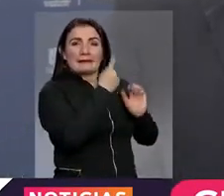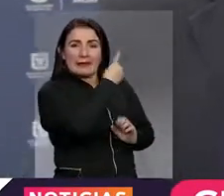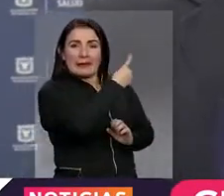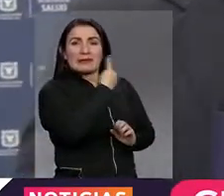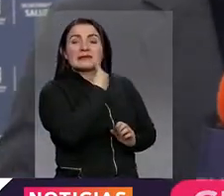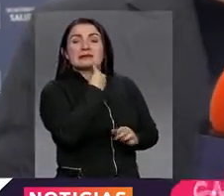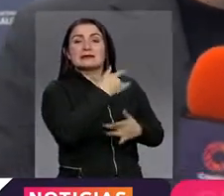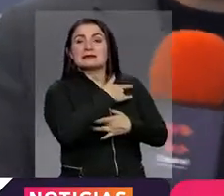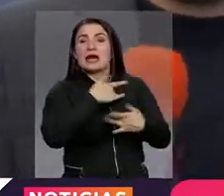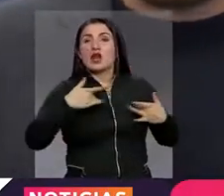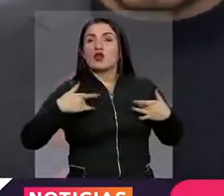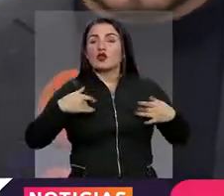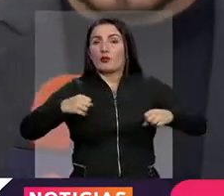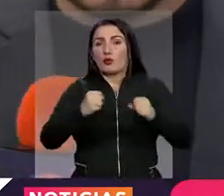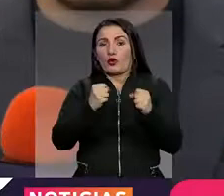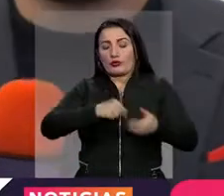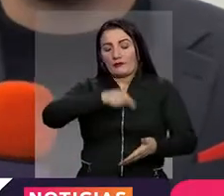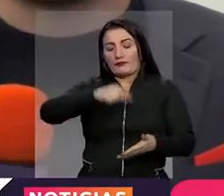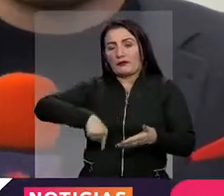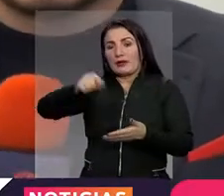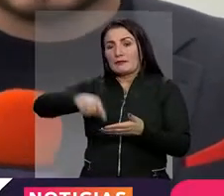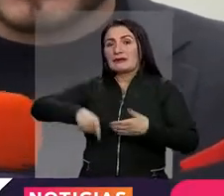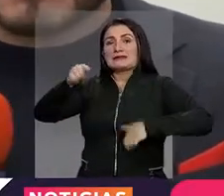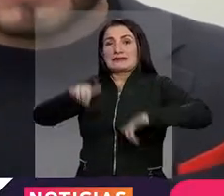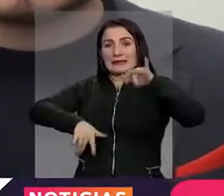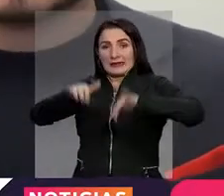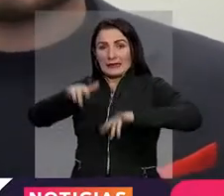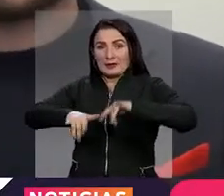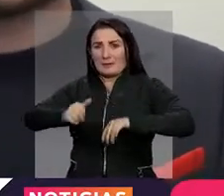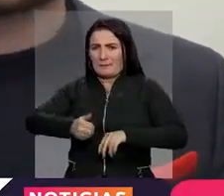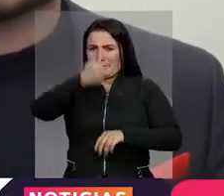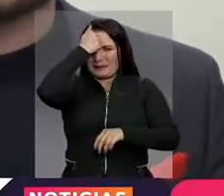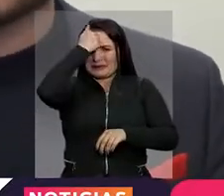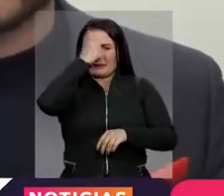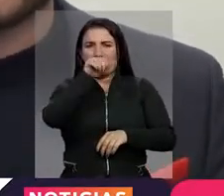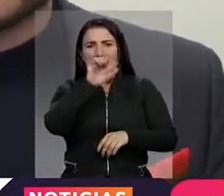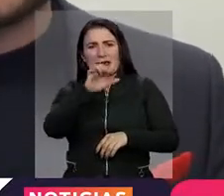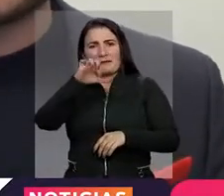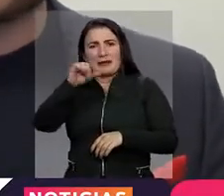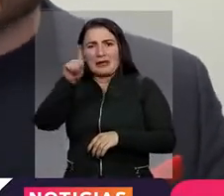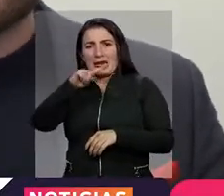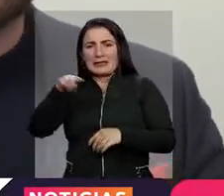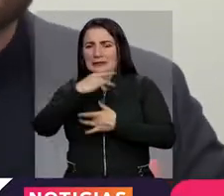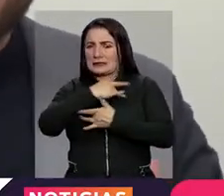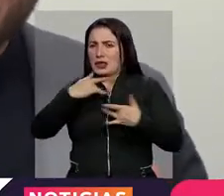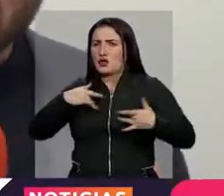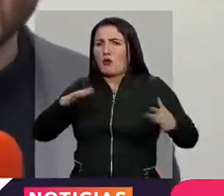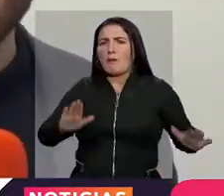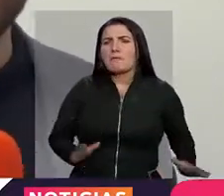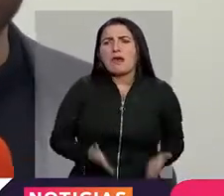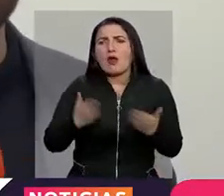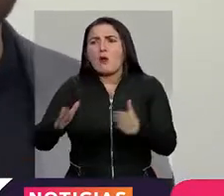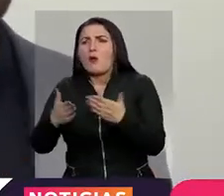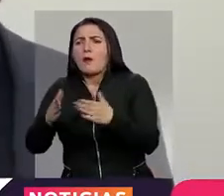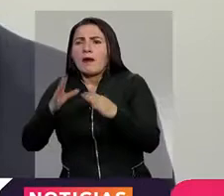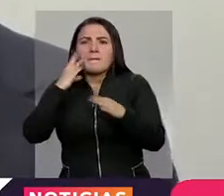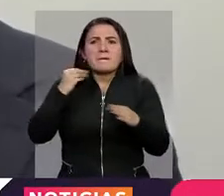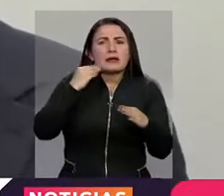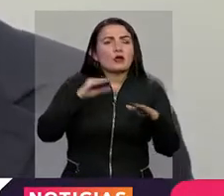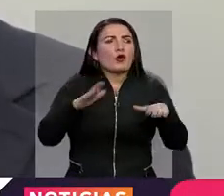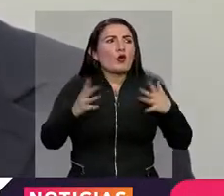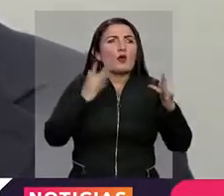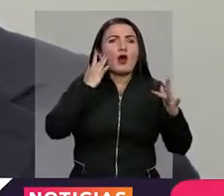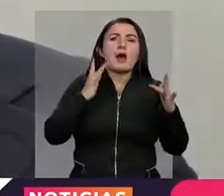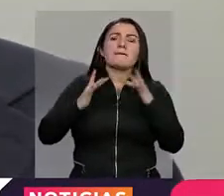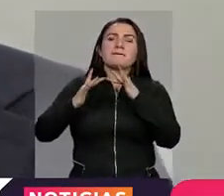salud de Bogotá que se firmó por parte del secretario y también las principales EPS para mejorar y tener todas esas experiencias que dejó la pandemia y